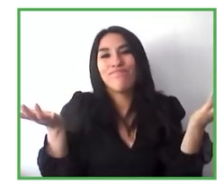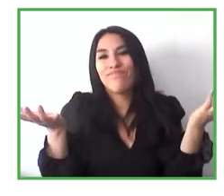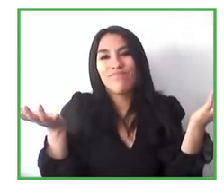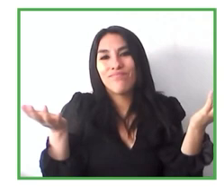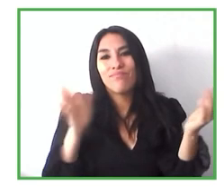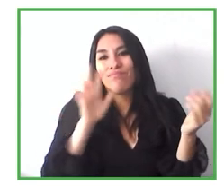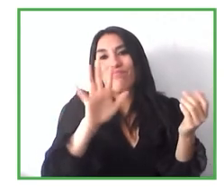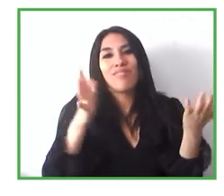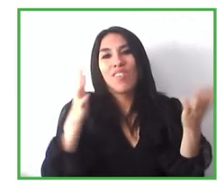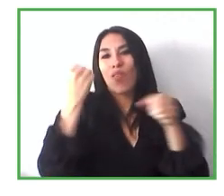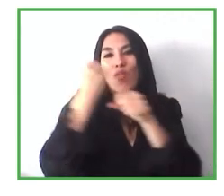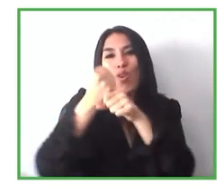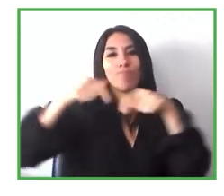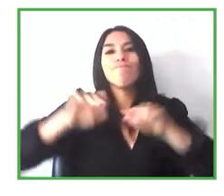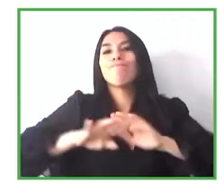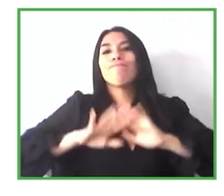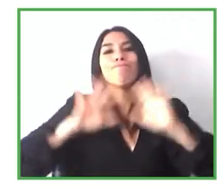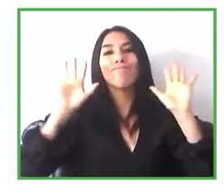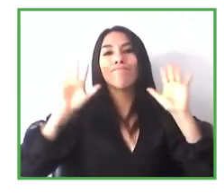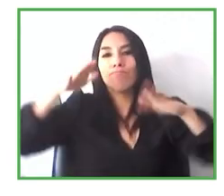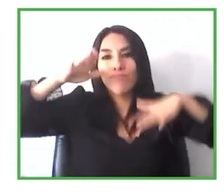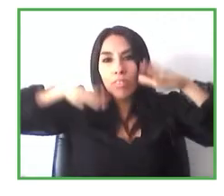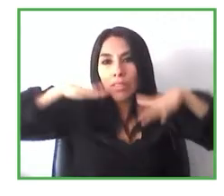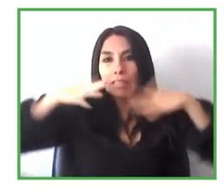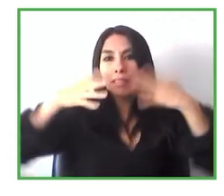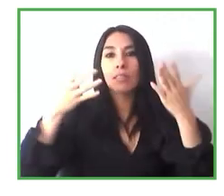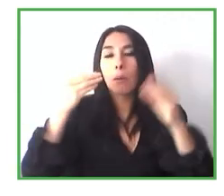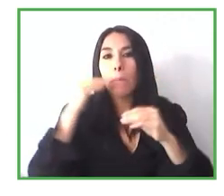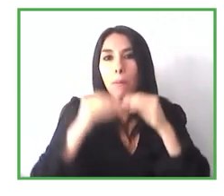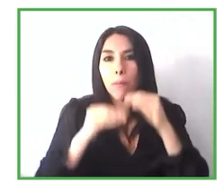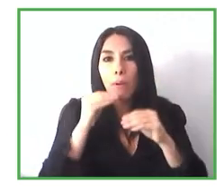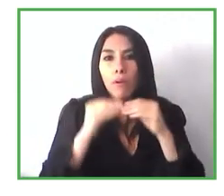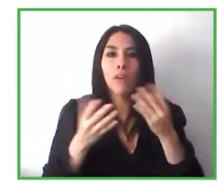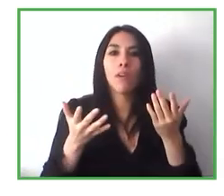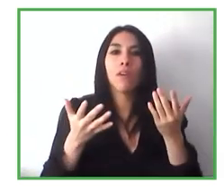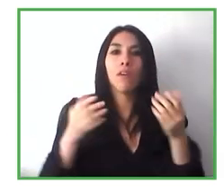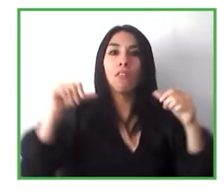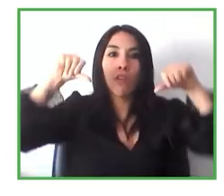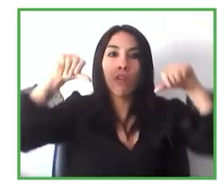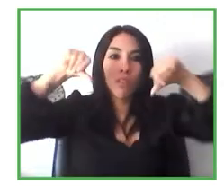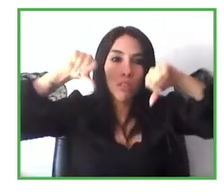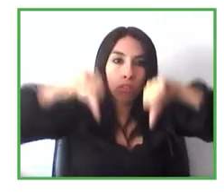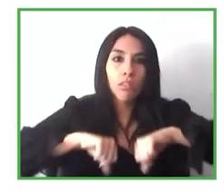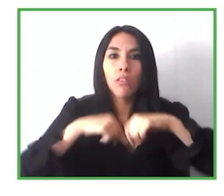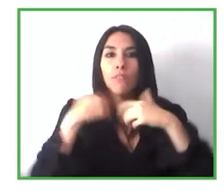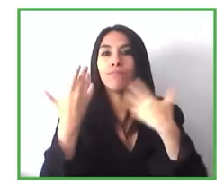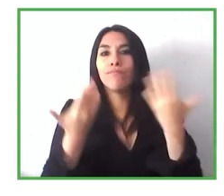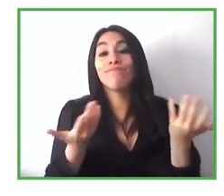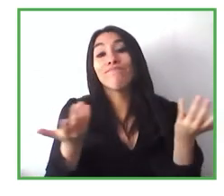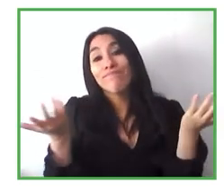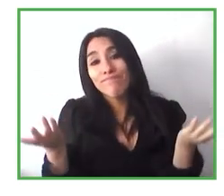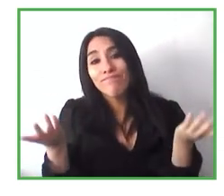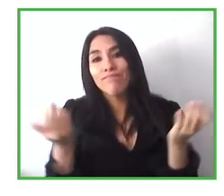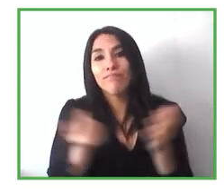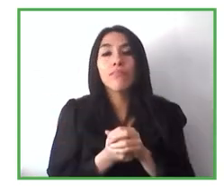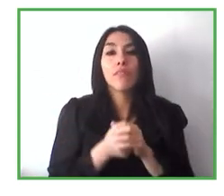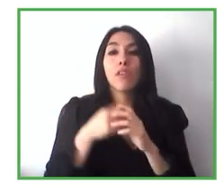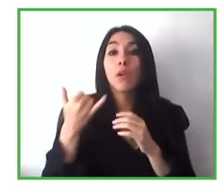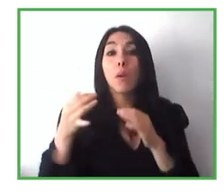lo importante es que muchas veces también puede ser un